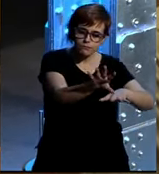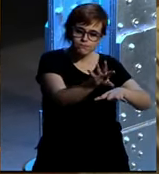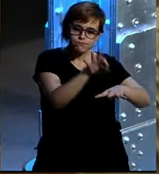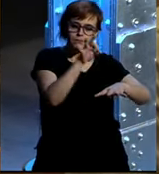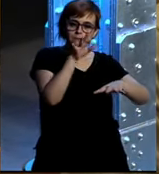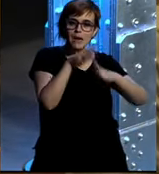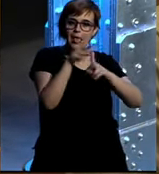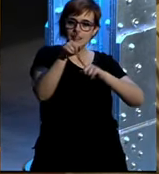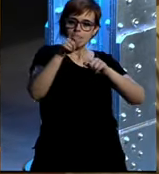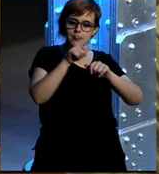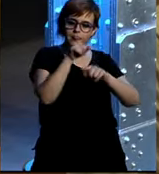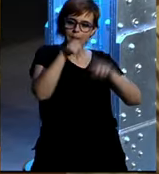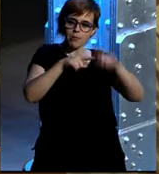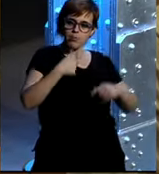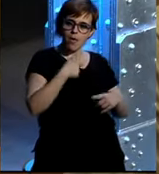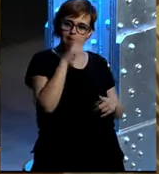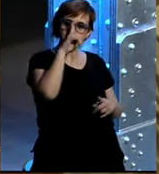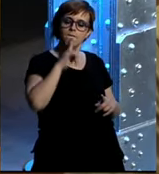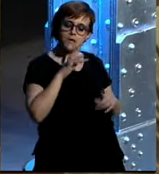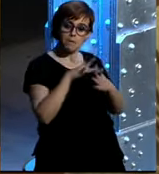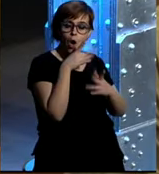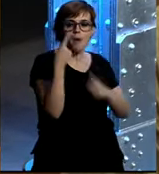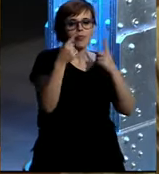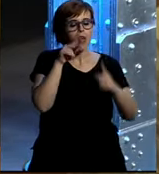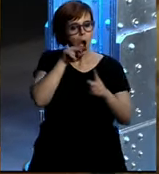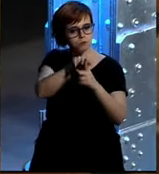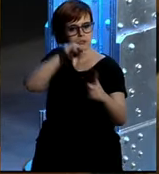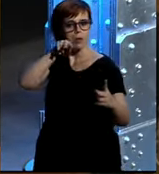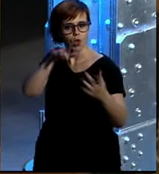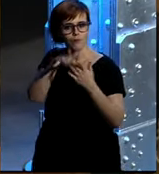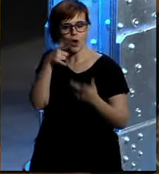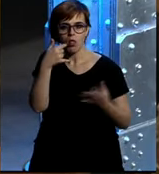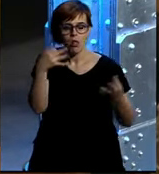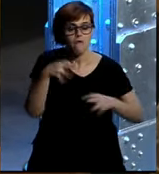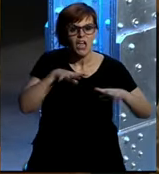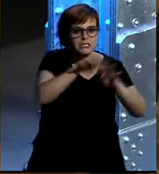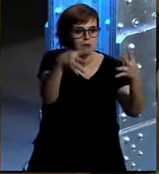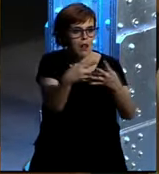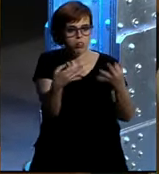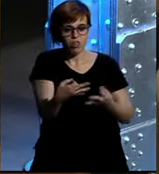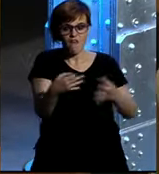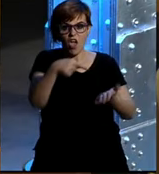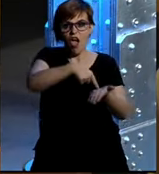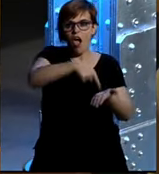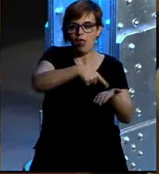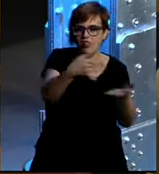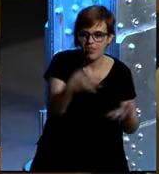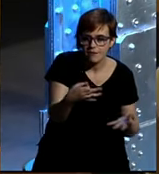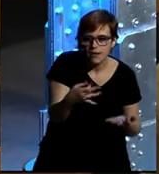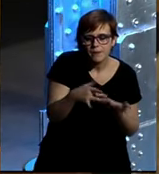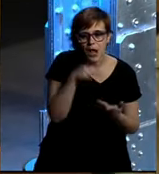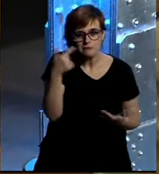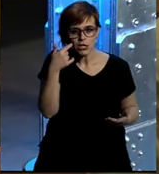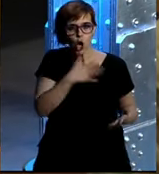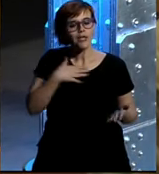necesario para tu mensaje porque lo que te encuentras como observador es que la gente le ha entrado la fiebre porque hay que estar en internet y mucha gente te dice